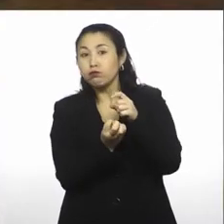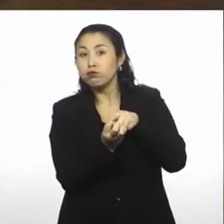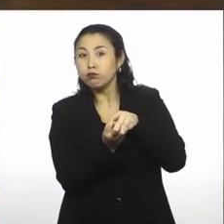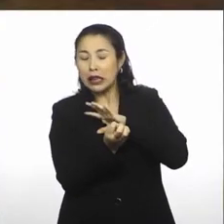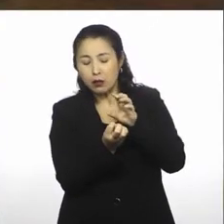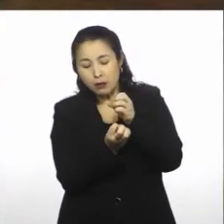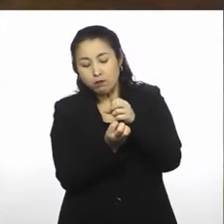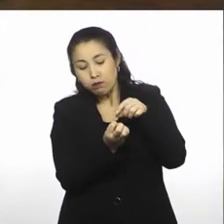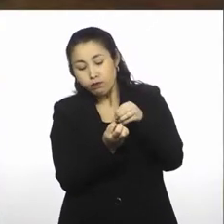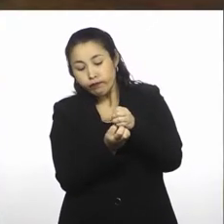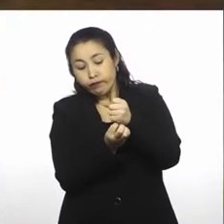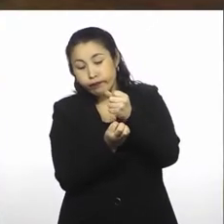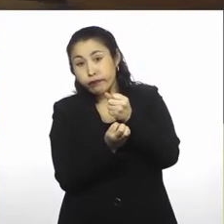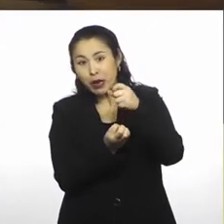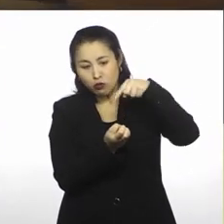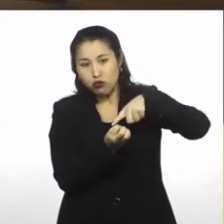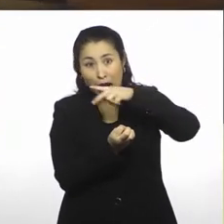tratando de que no nos entre aire.